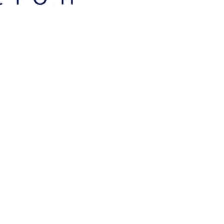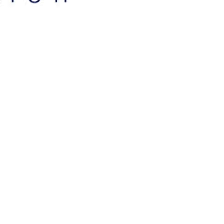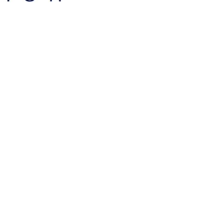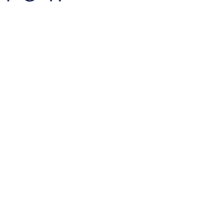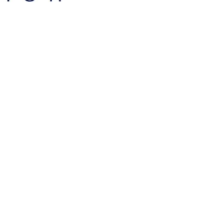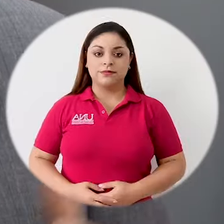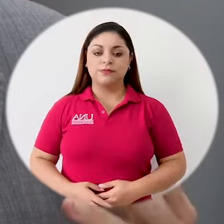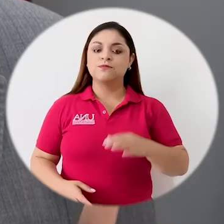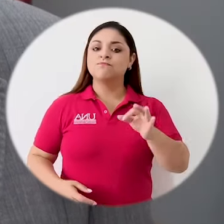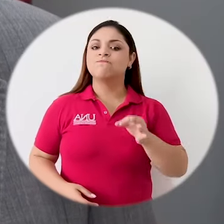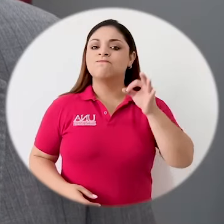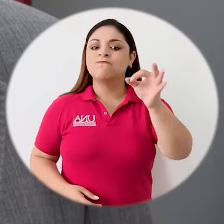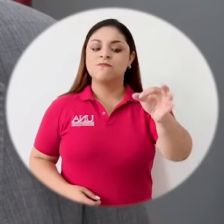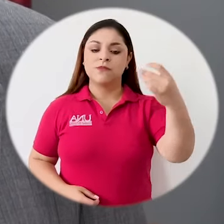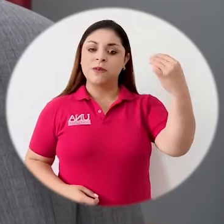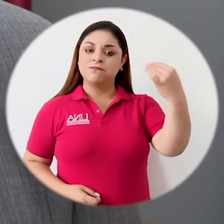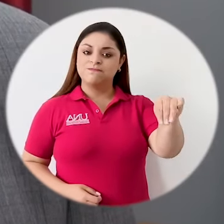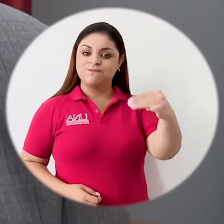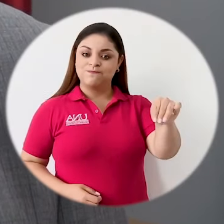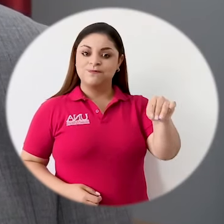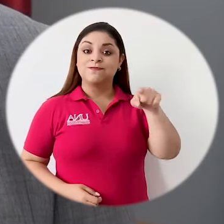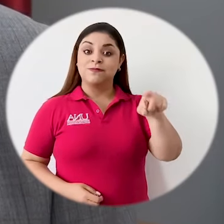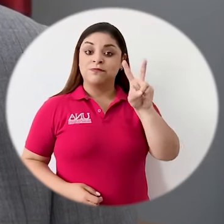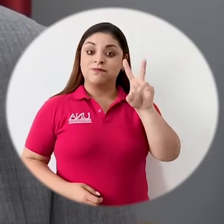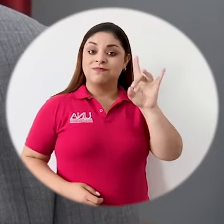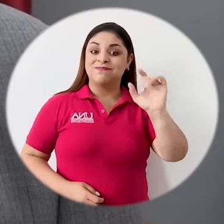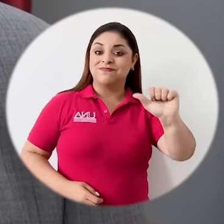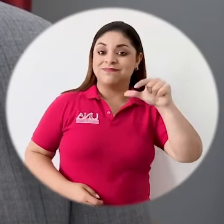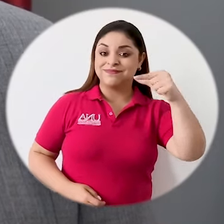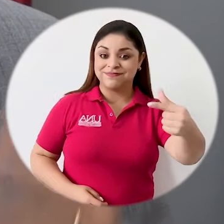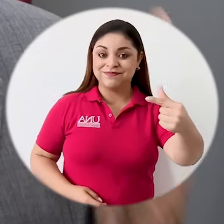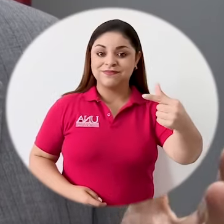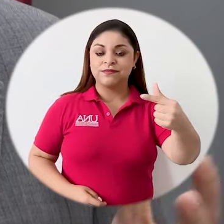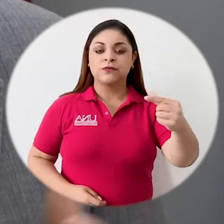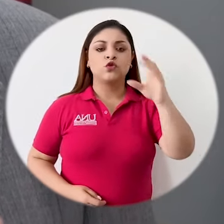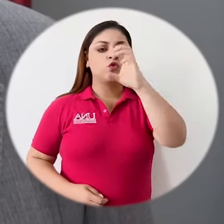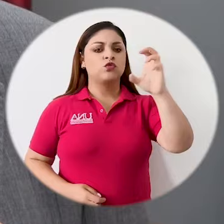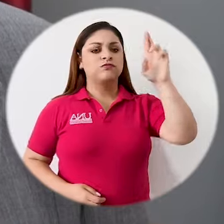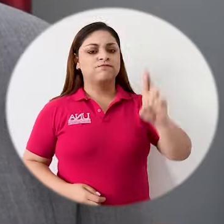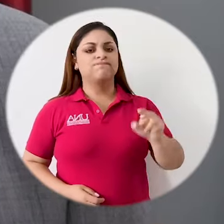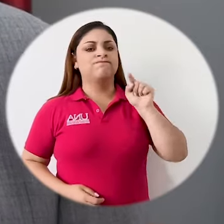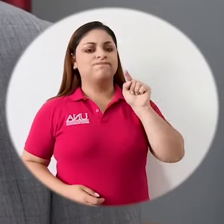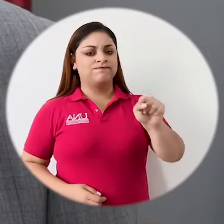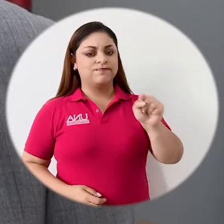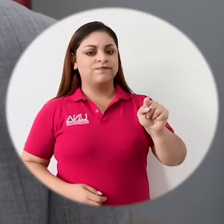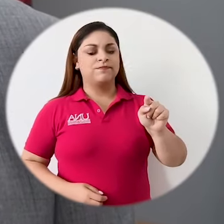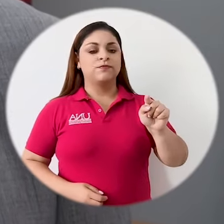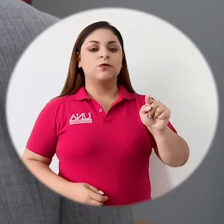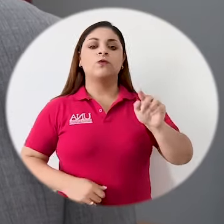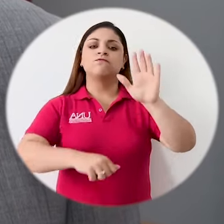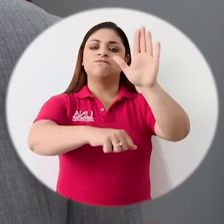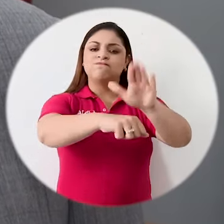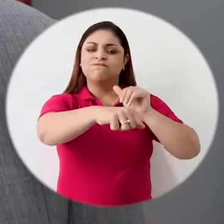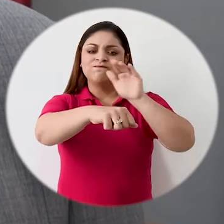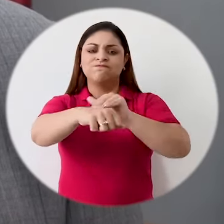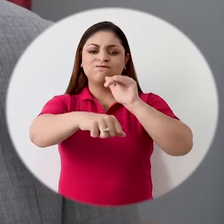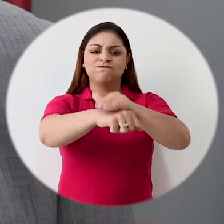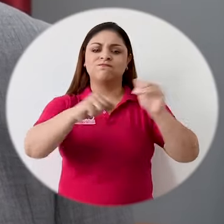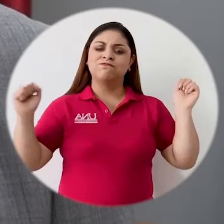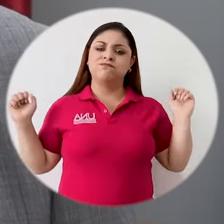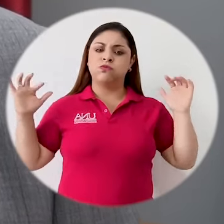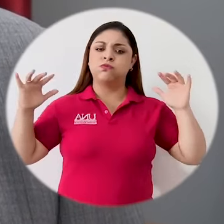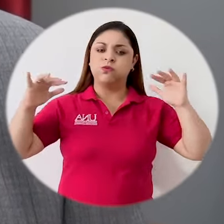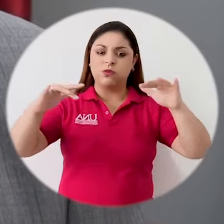El próximo miércoles 28 de agosto, la patria nos convoca. Nos convoca a